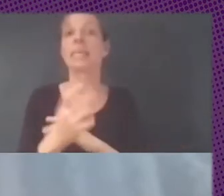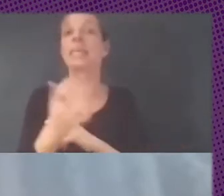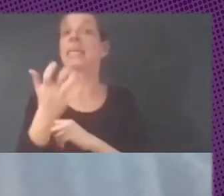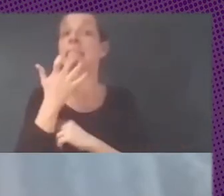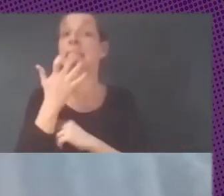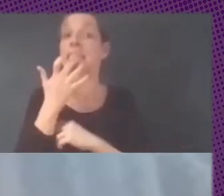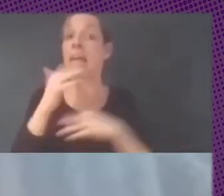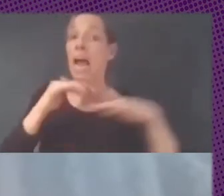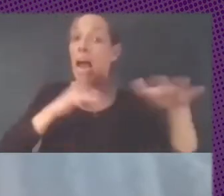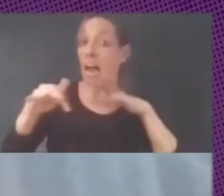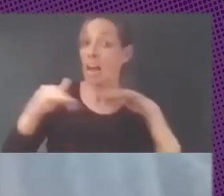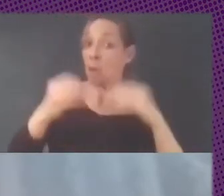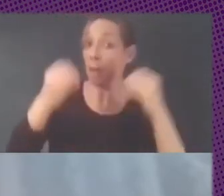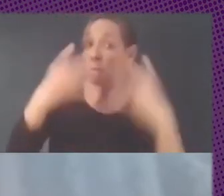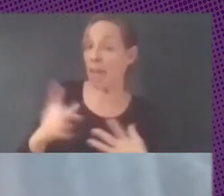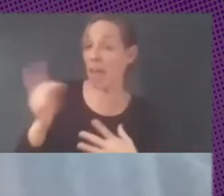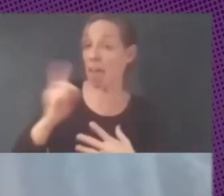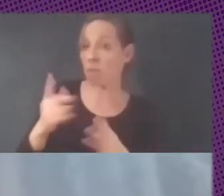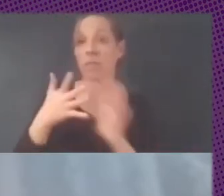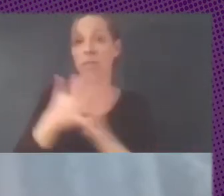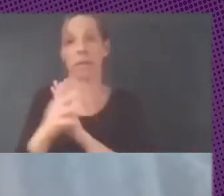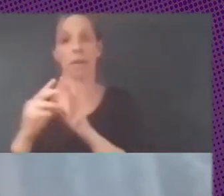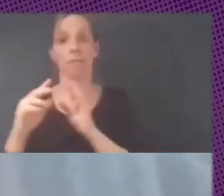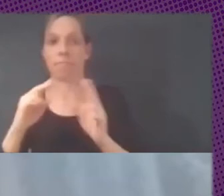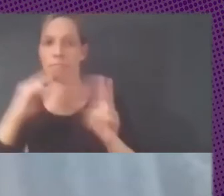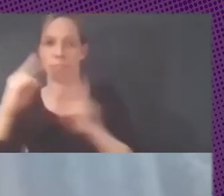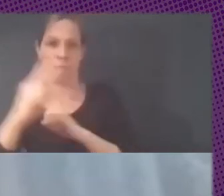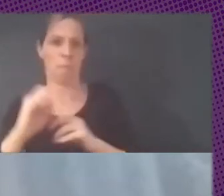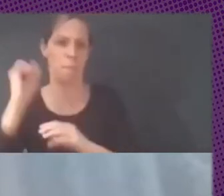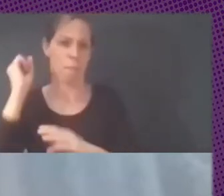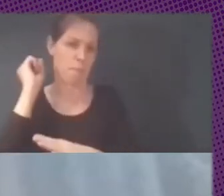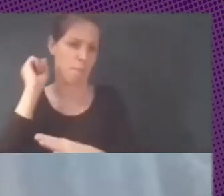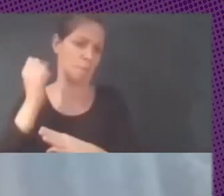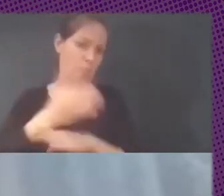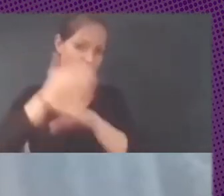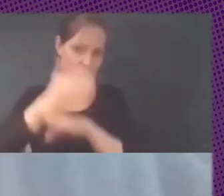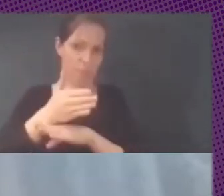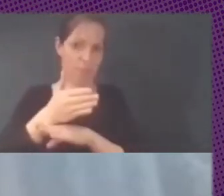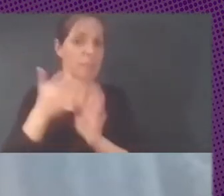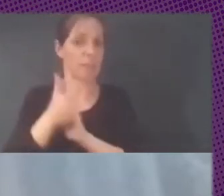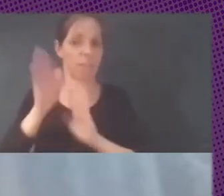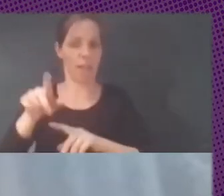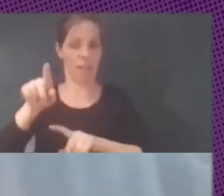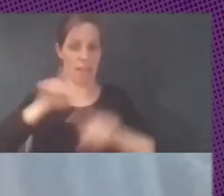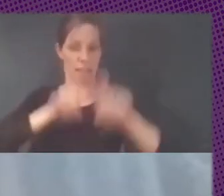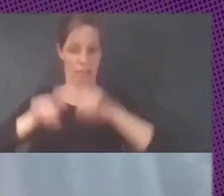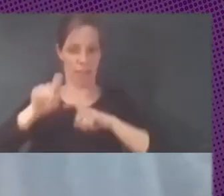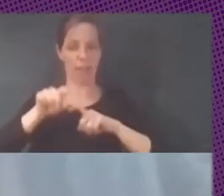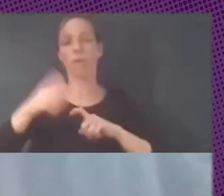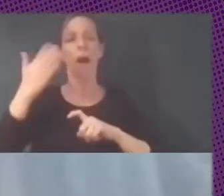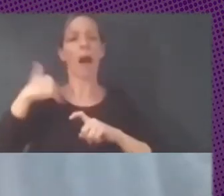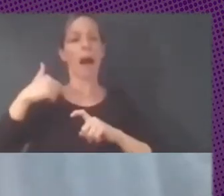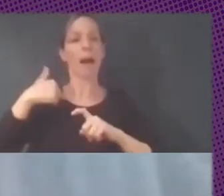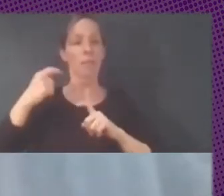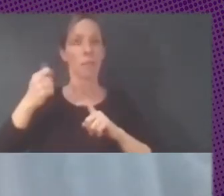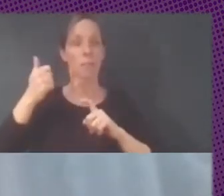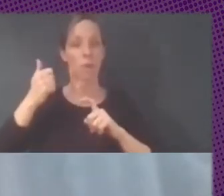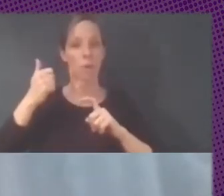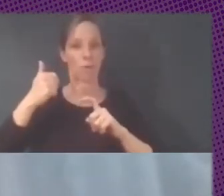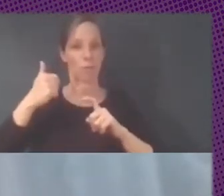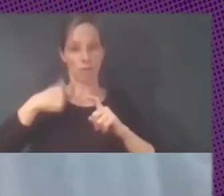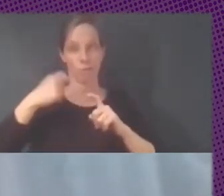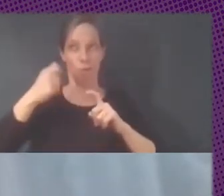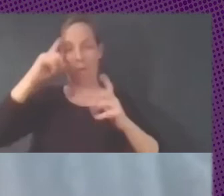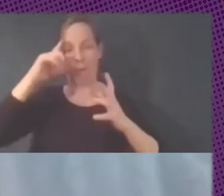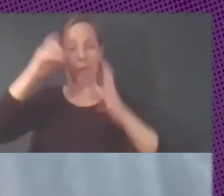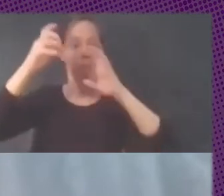reacción es peor o sea retrocedemos pasos eso lo aprendí yo antes era muy muy loco y muy radical pero aprendí eso